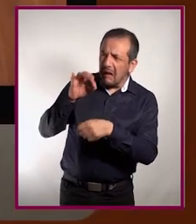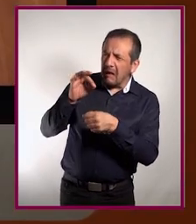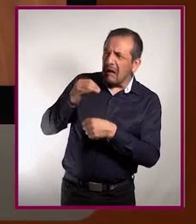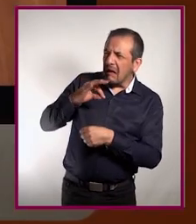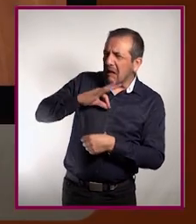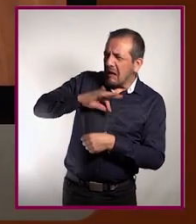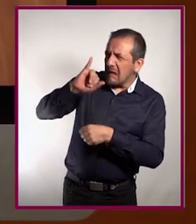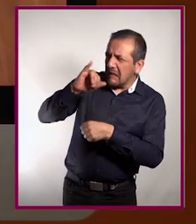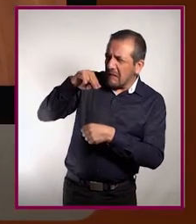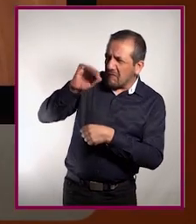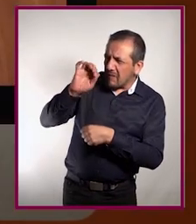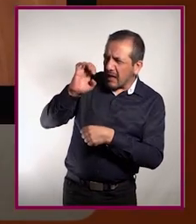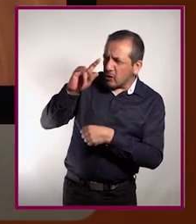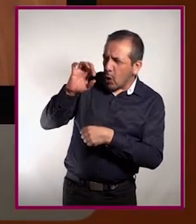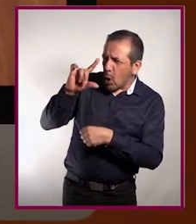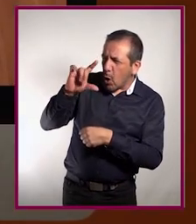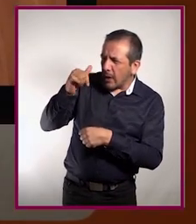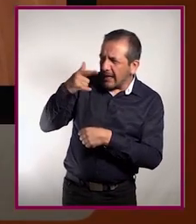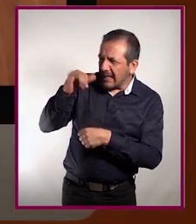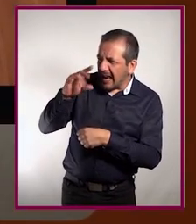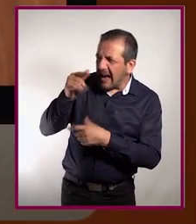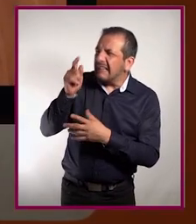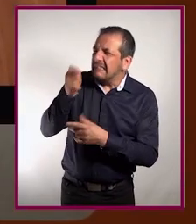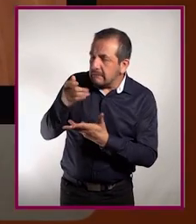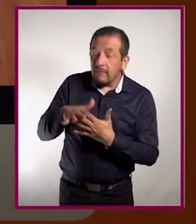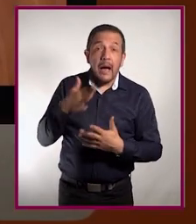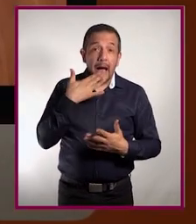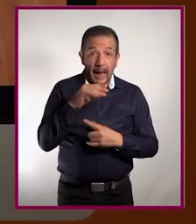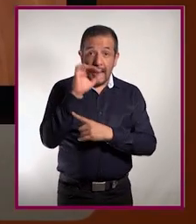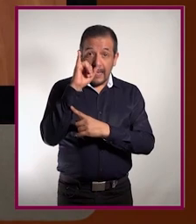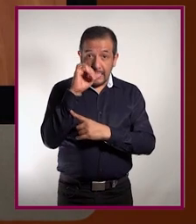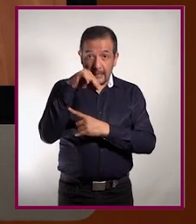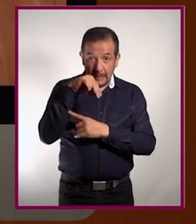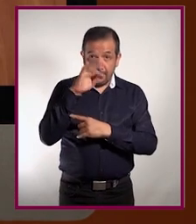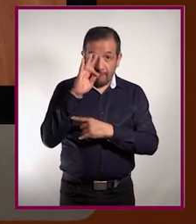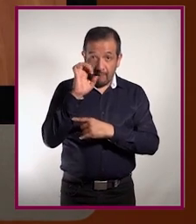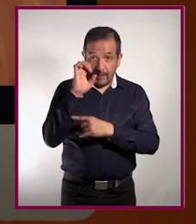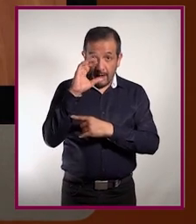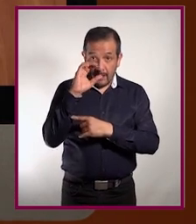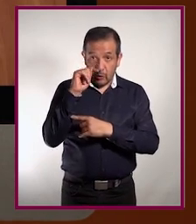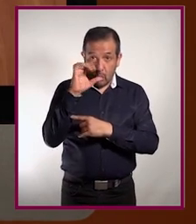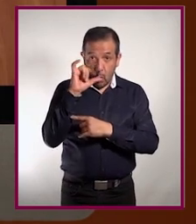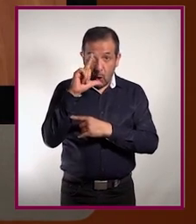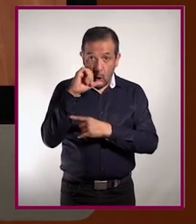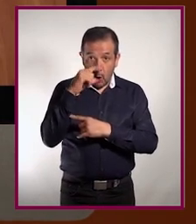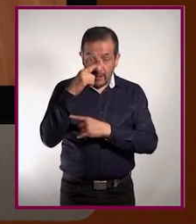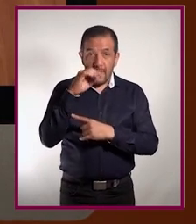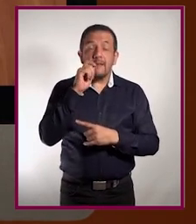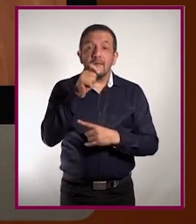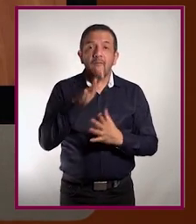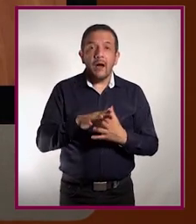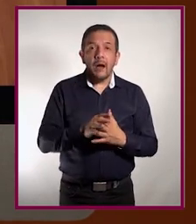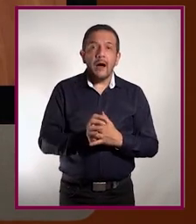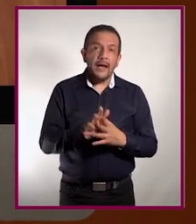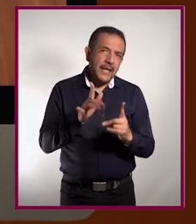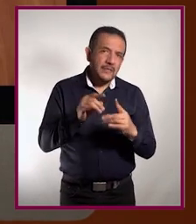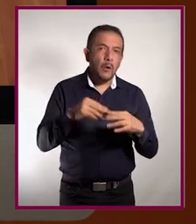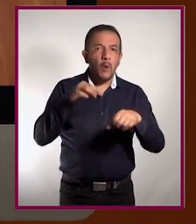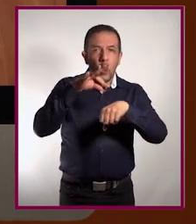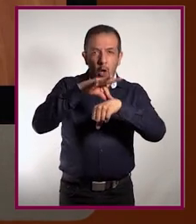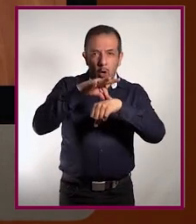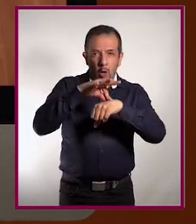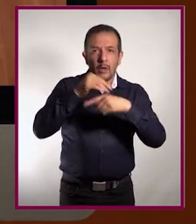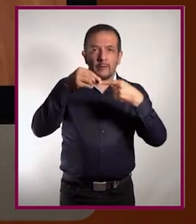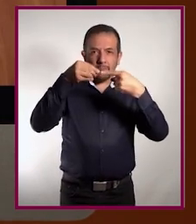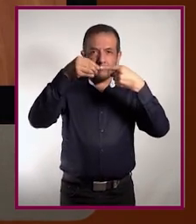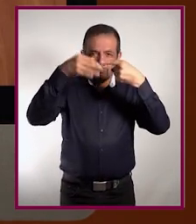infectología es una rama de la medicina interna que está específicamente dedicada